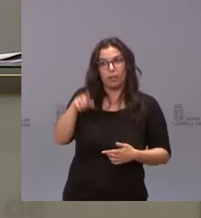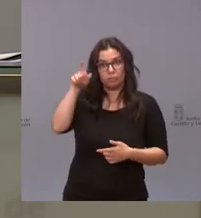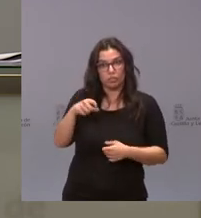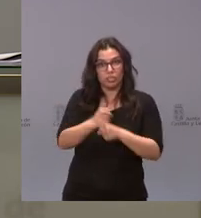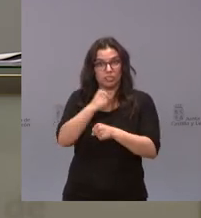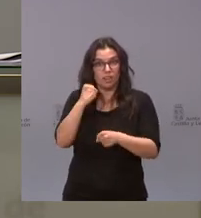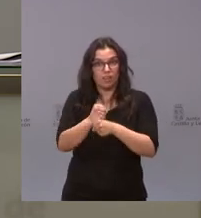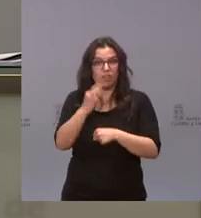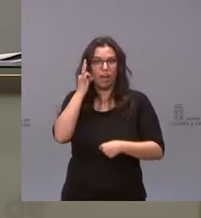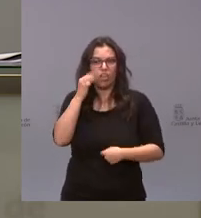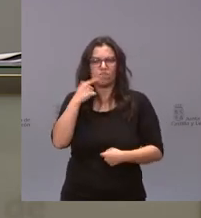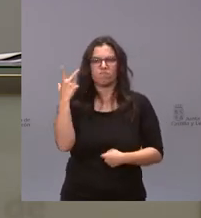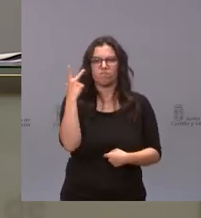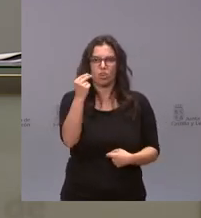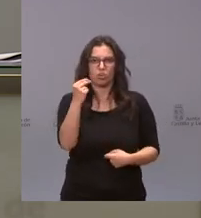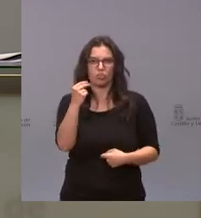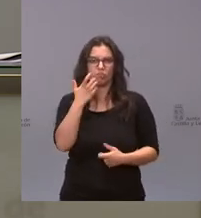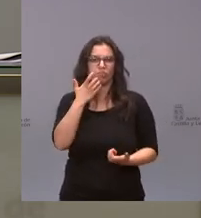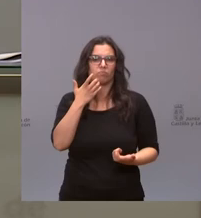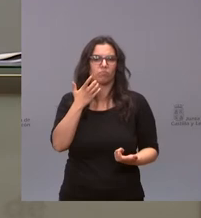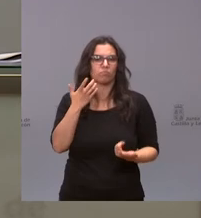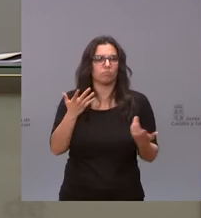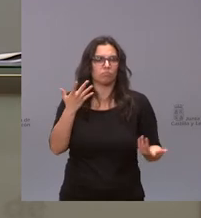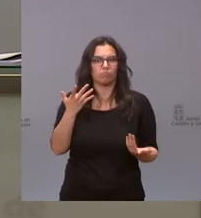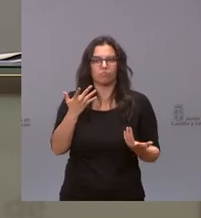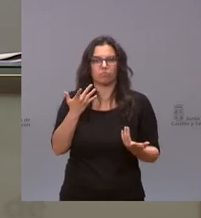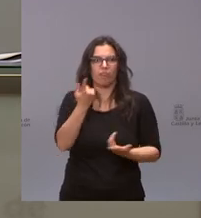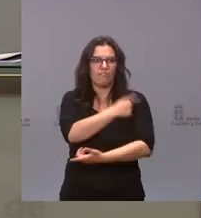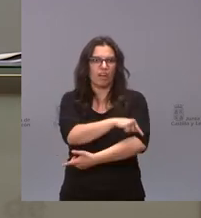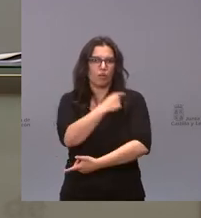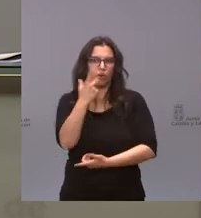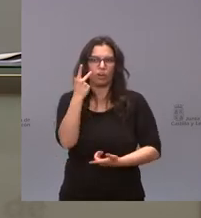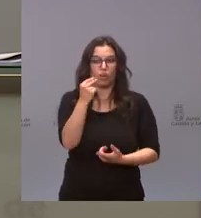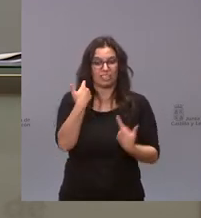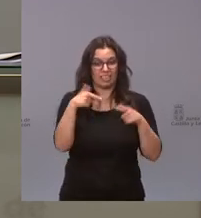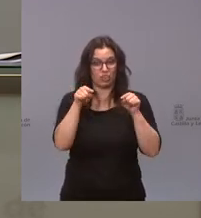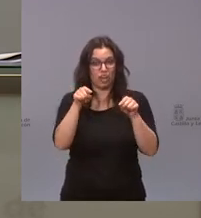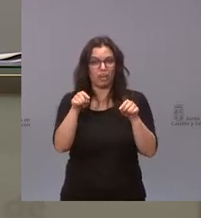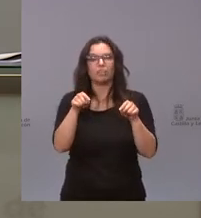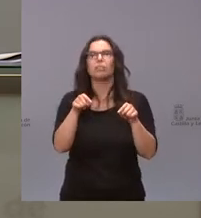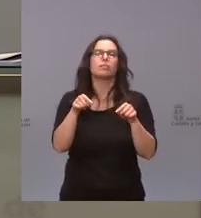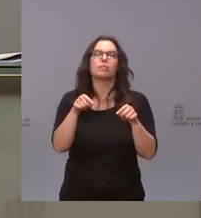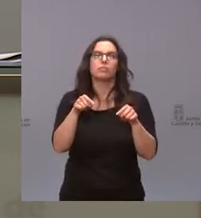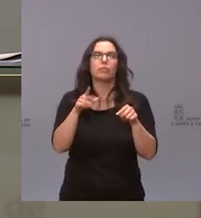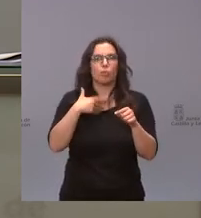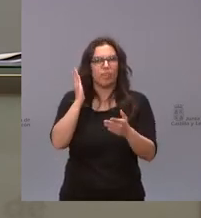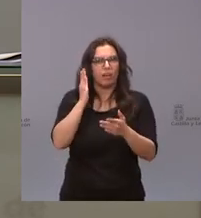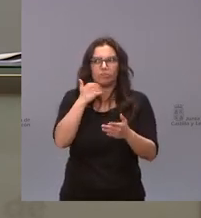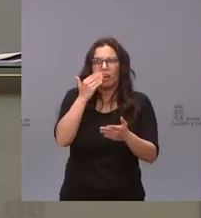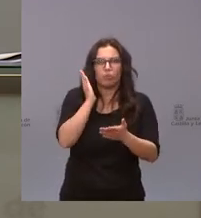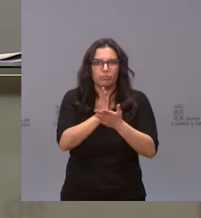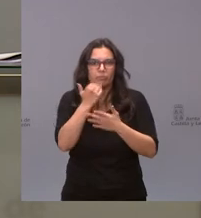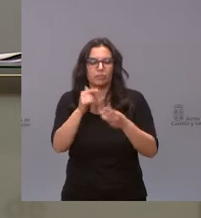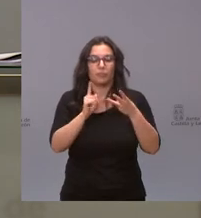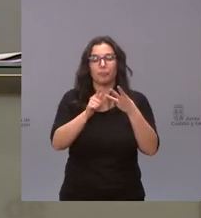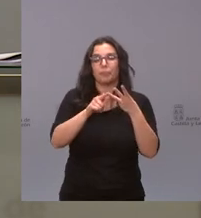trabajadora con gente que se haya trabajadores que se hayan negado en un sector como este a ponerse la vacuna y en tercer lugar si